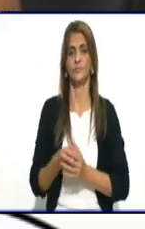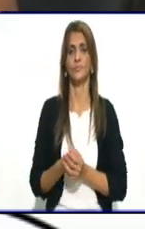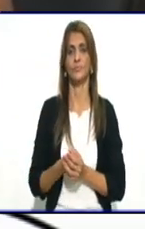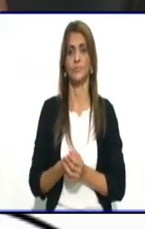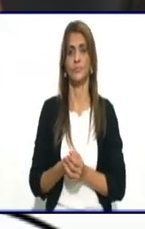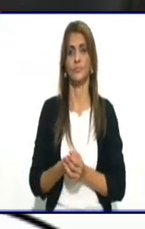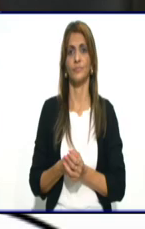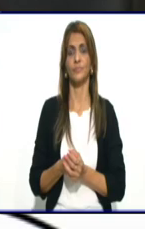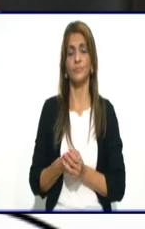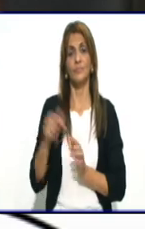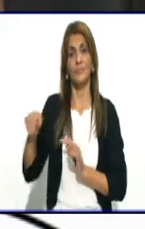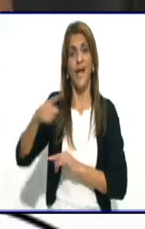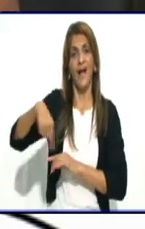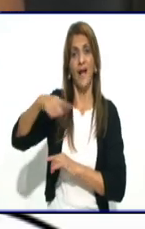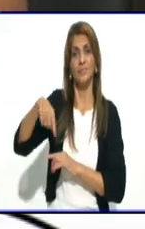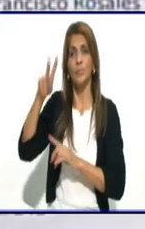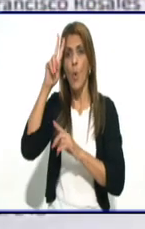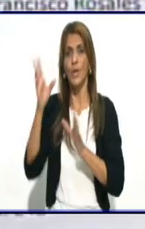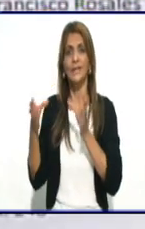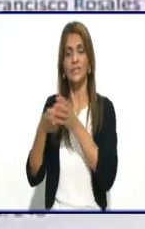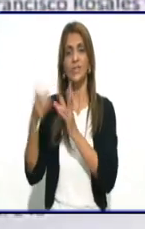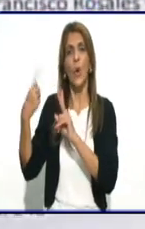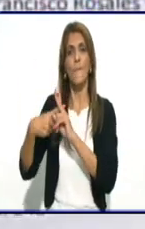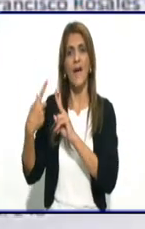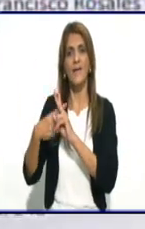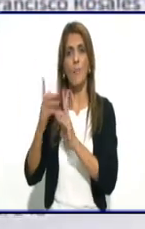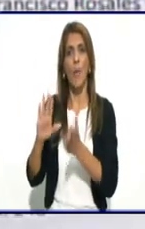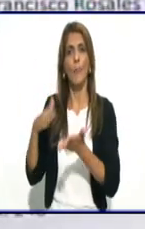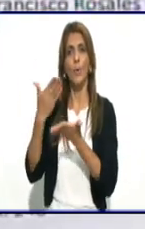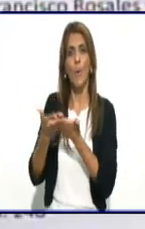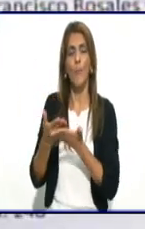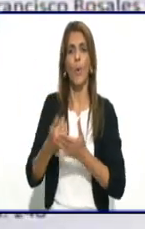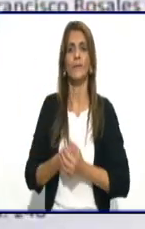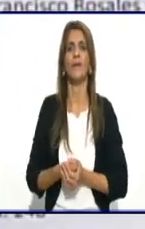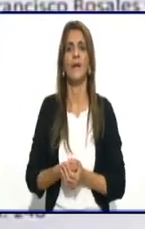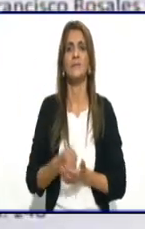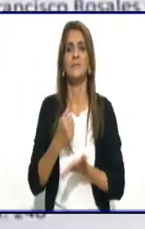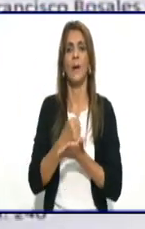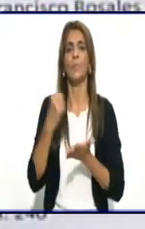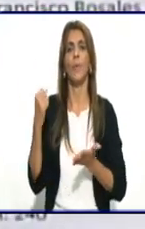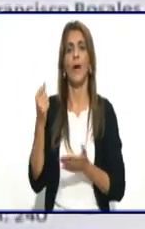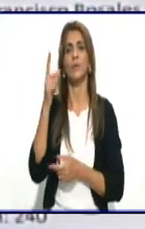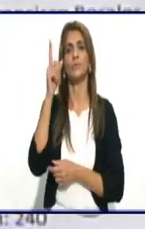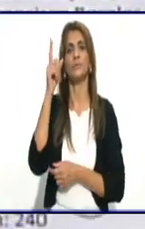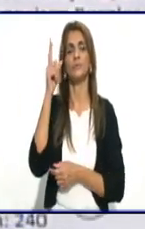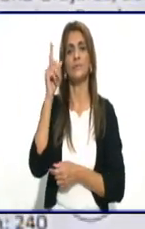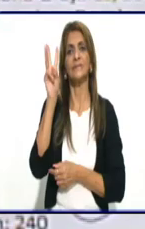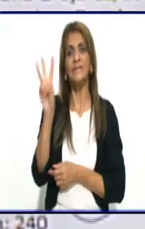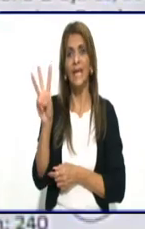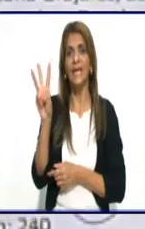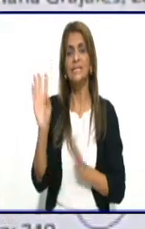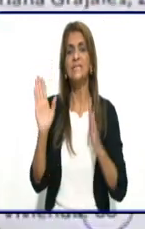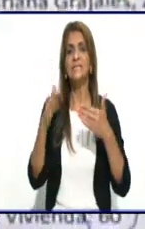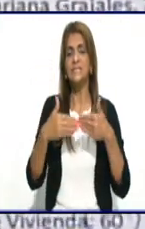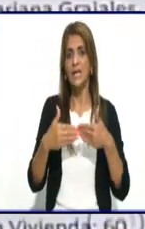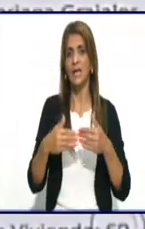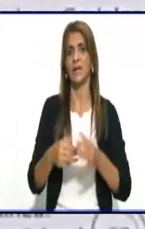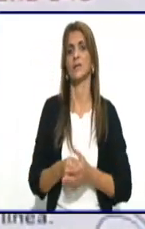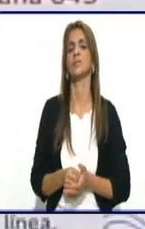Bayamo Oeste, hay que decir que tiene propuesta o se aprobaron ayer tres cierres. Disculpa un momentico,